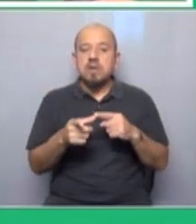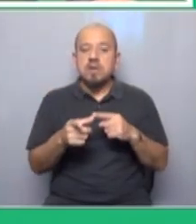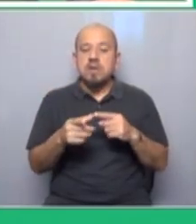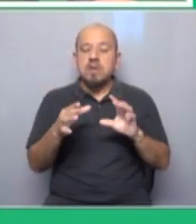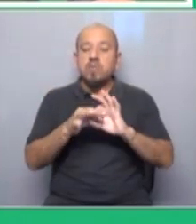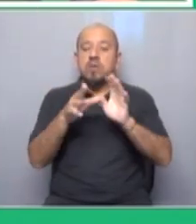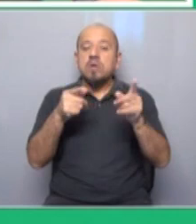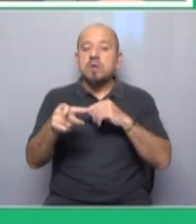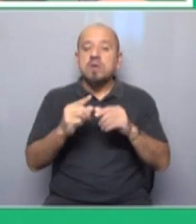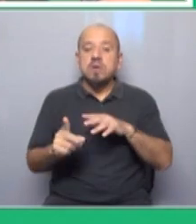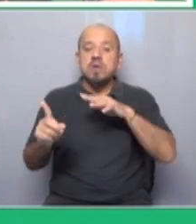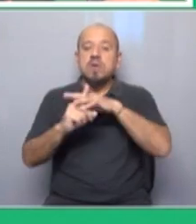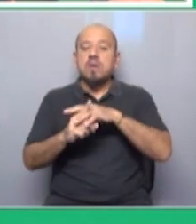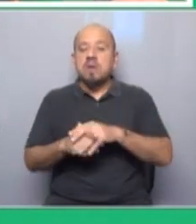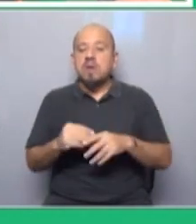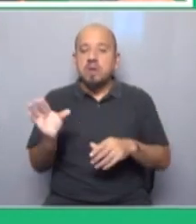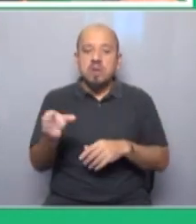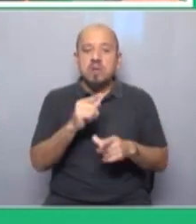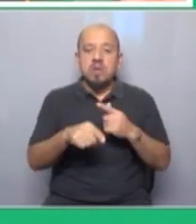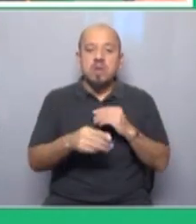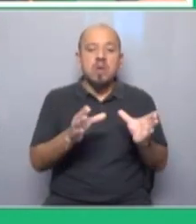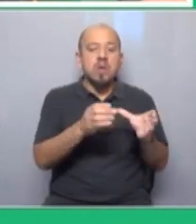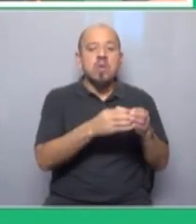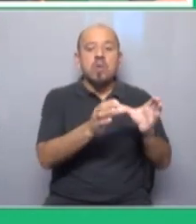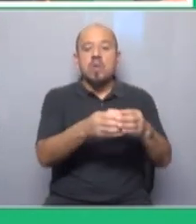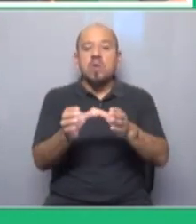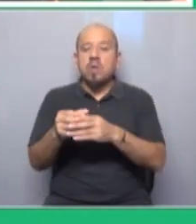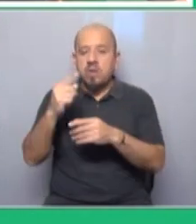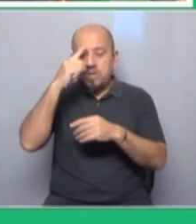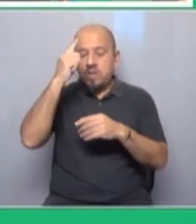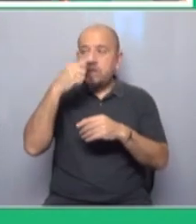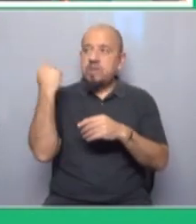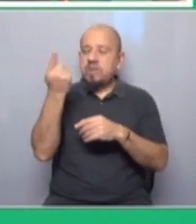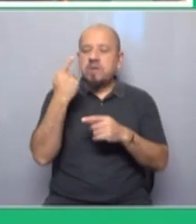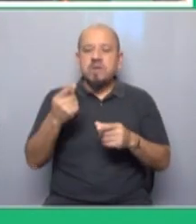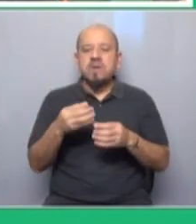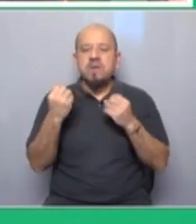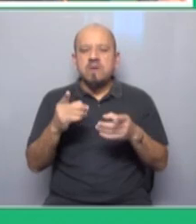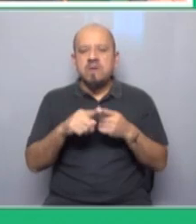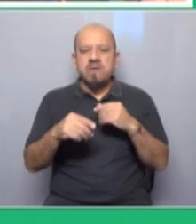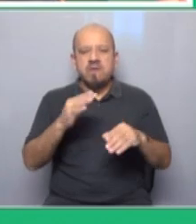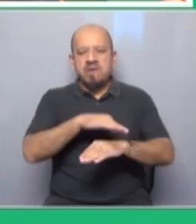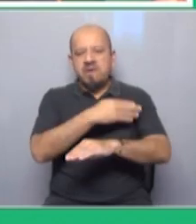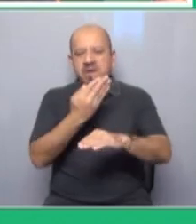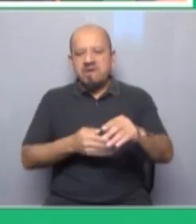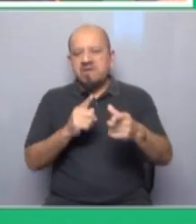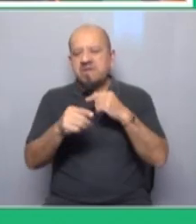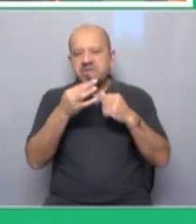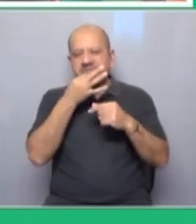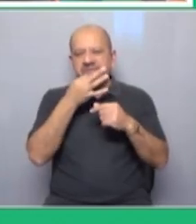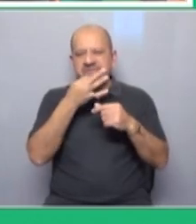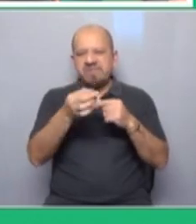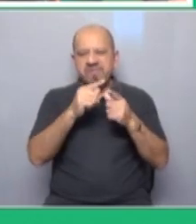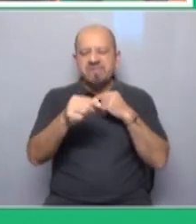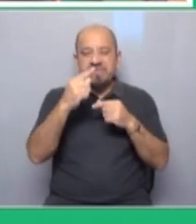democrática que sea inclusivo con todos estos sectores que yo dije y que sea internacional y por eso el himno que hoy cantan los trabajadores